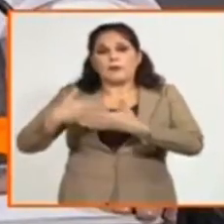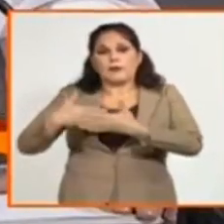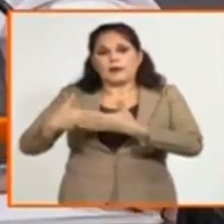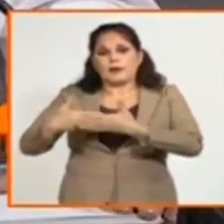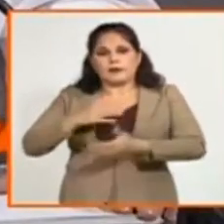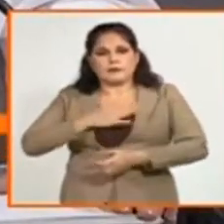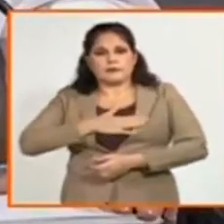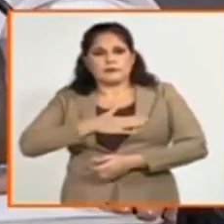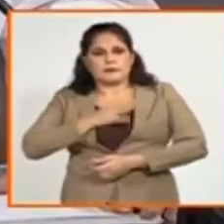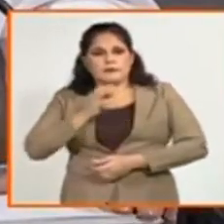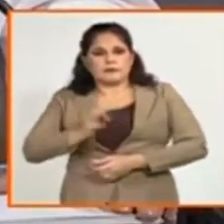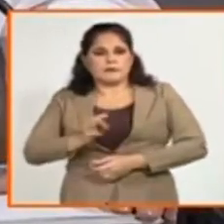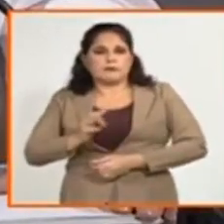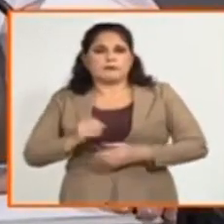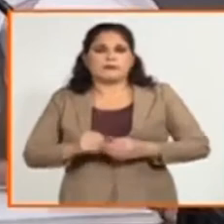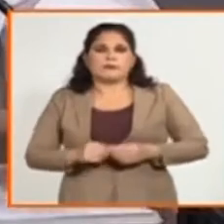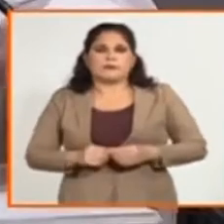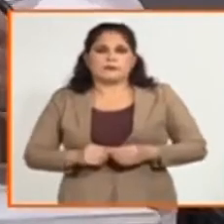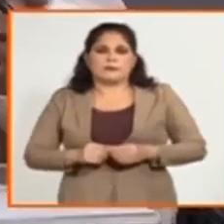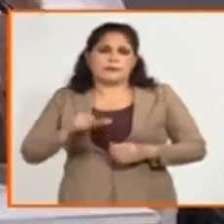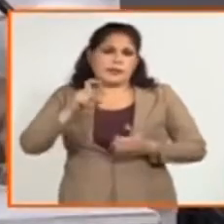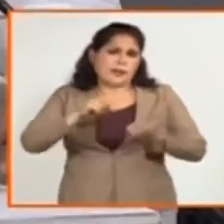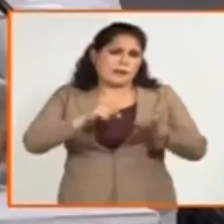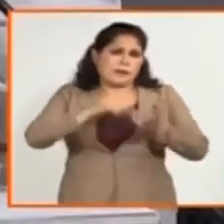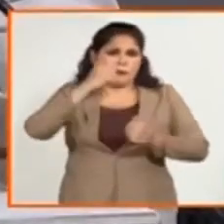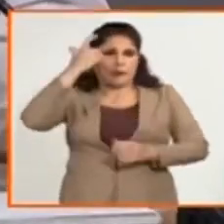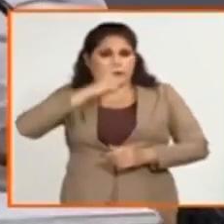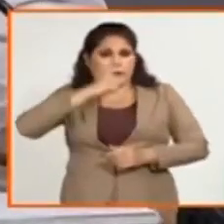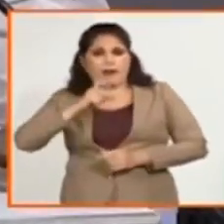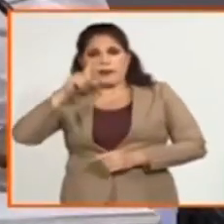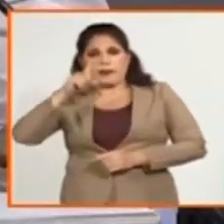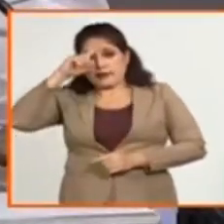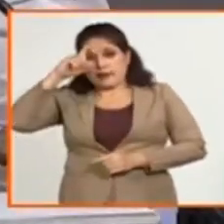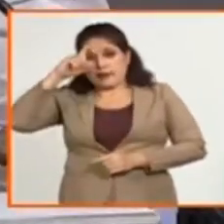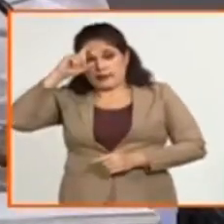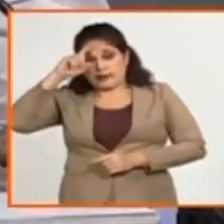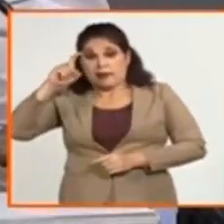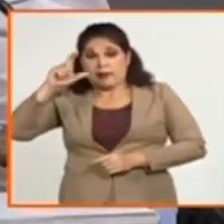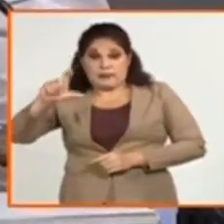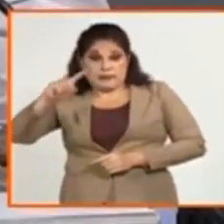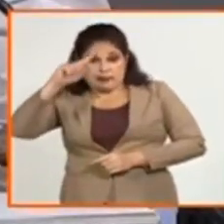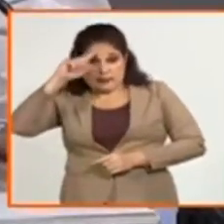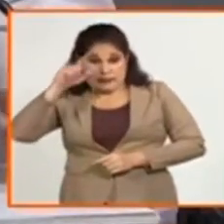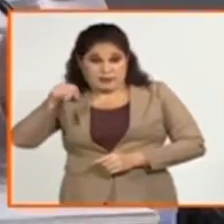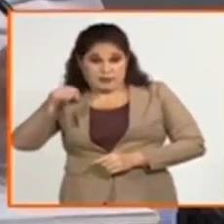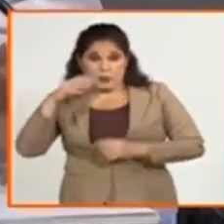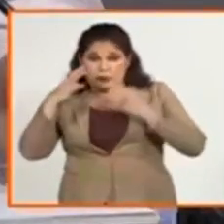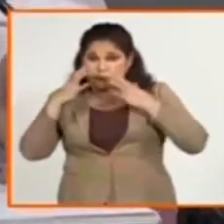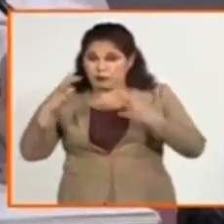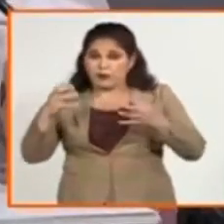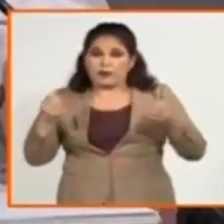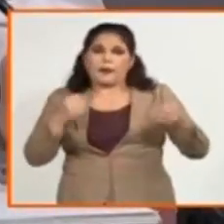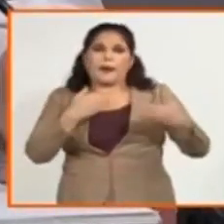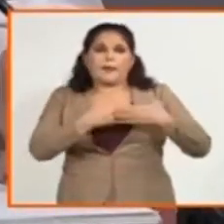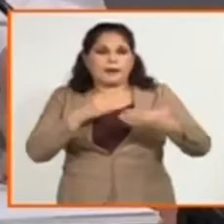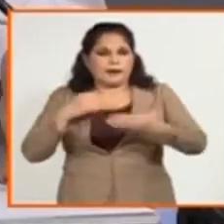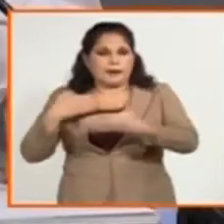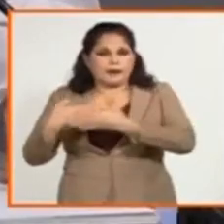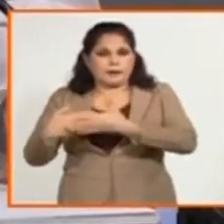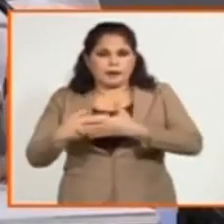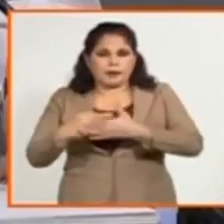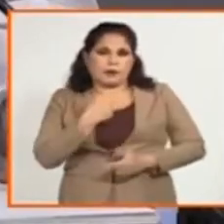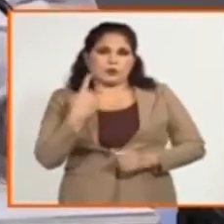Tanto en WPC, en CPA, como en CCS, que agrupan a esos productores, se vinculan con ello. fundamental, se hizo también en las medidas, se aprobó